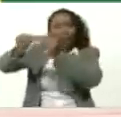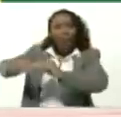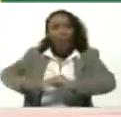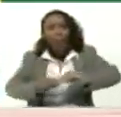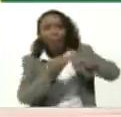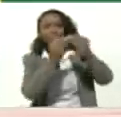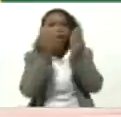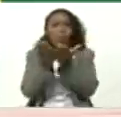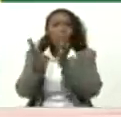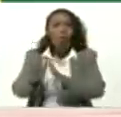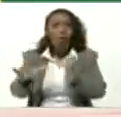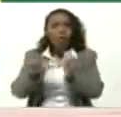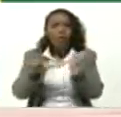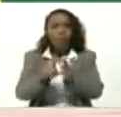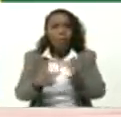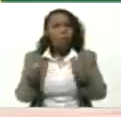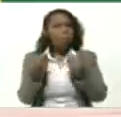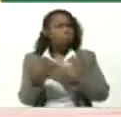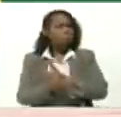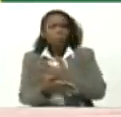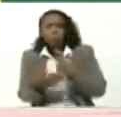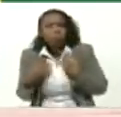liceos Para